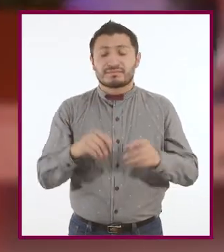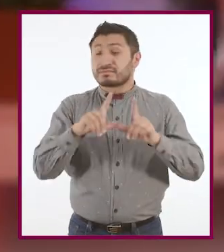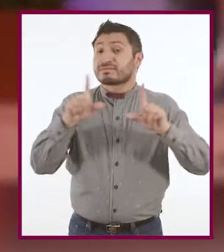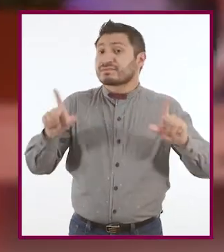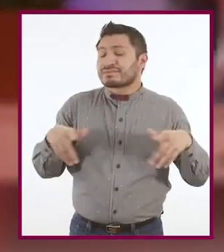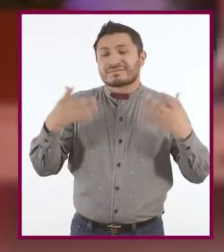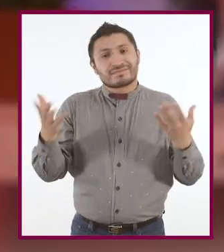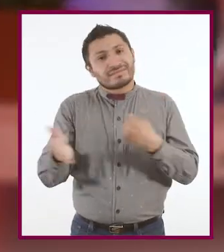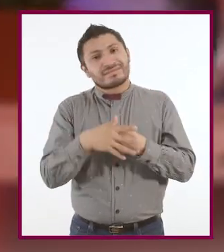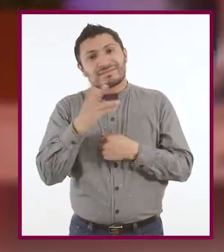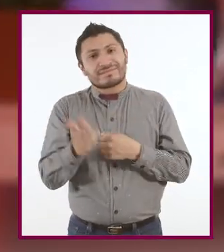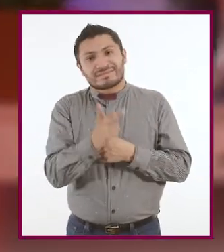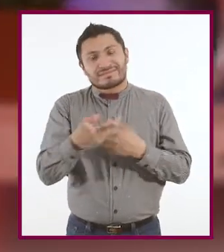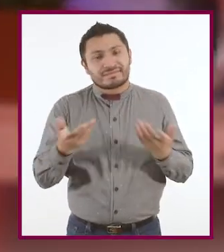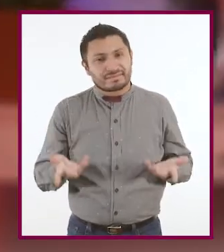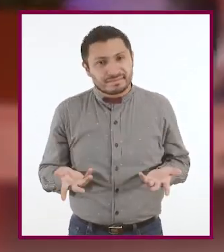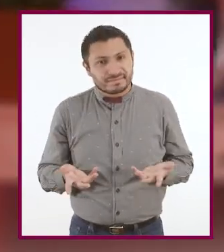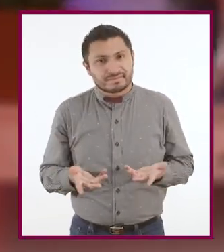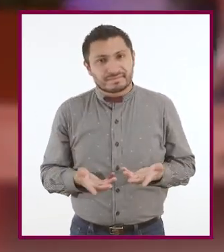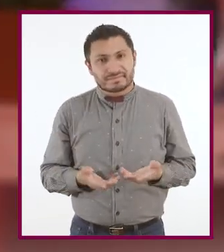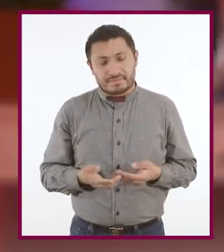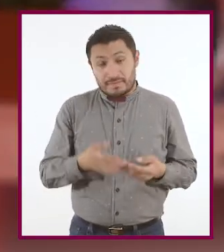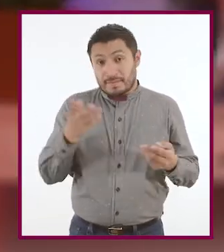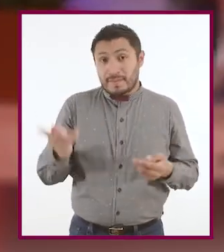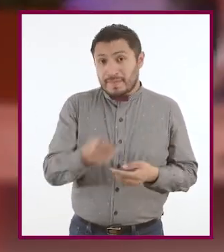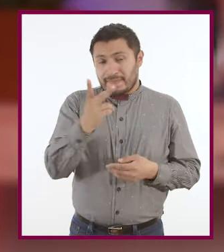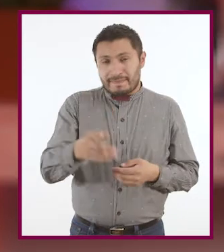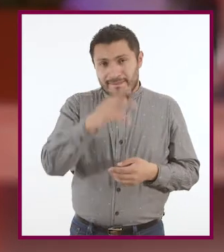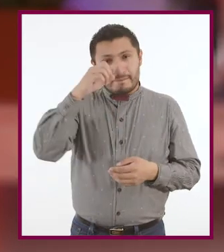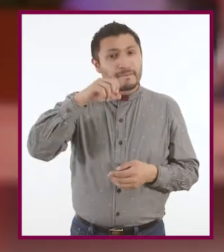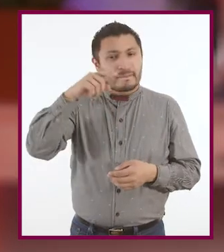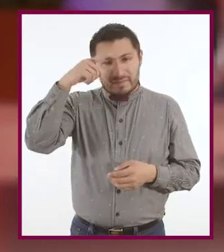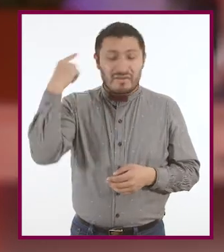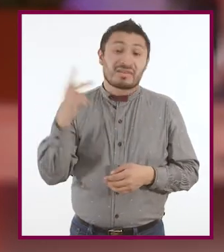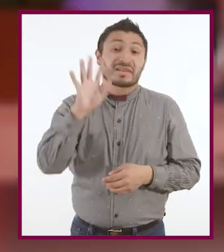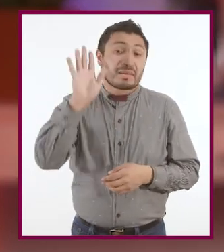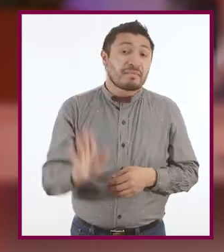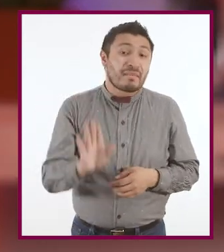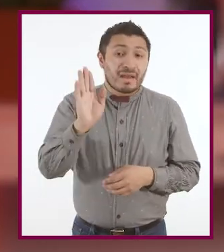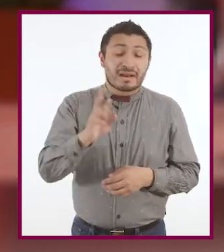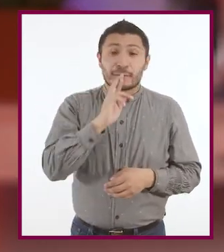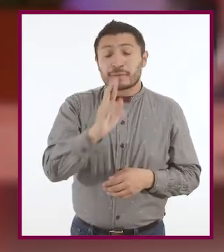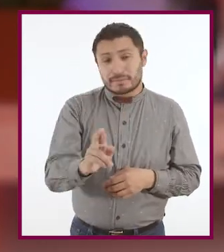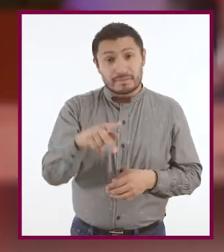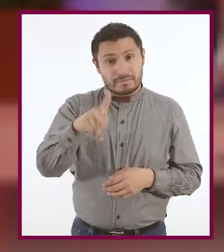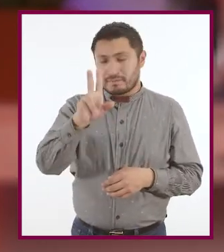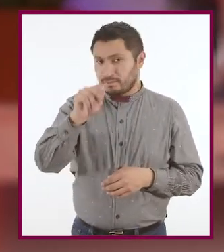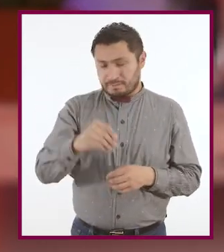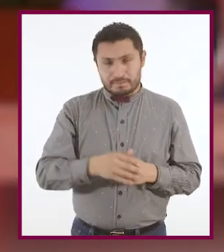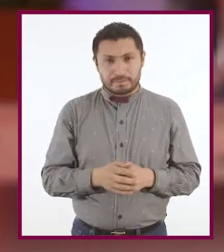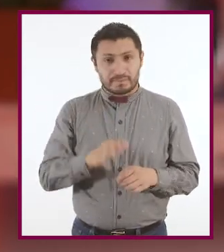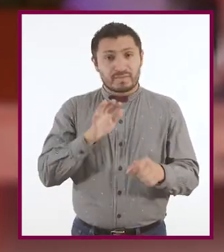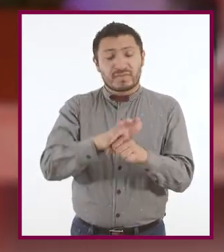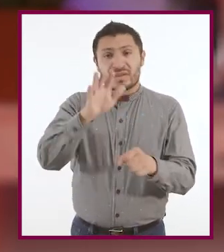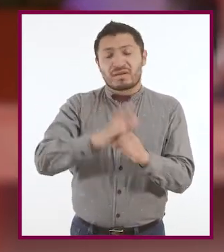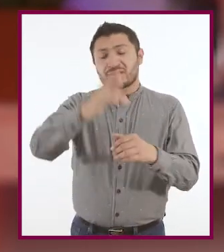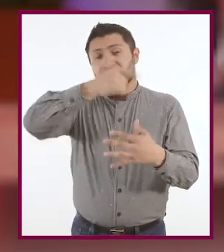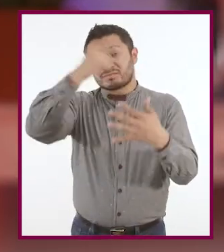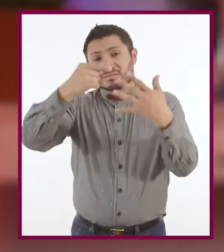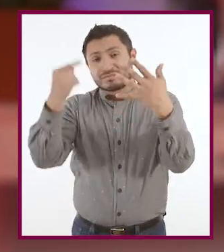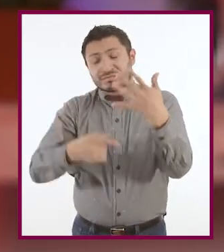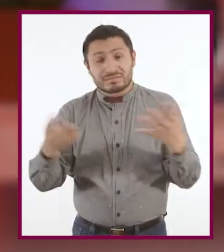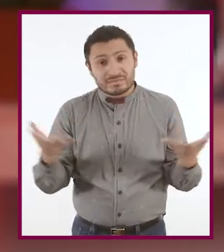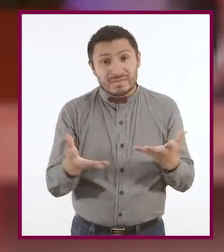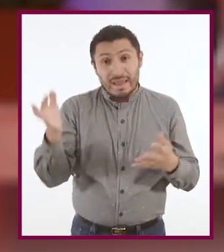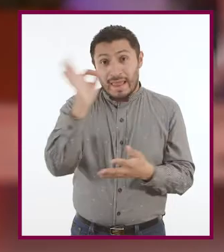y listos para la siguiente pregunta? Parece una pregunta muy sencilla de responder, pero no lo es tanto. ¿Cuáles deben de ser las acciones que se deben